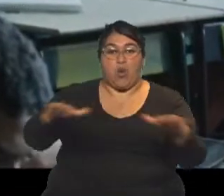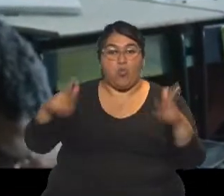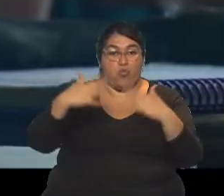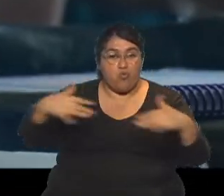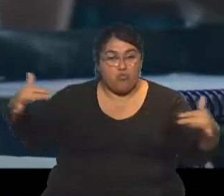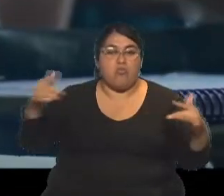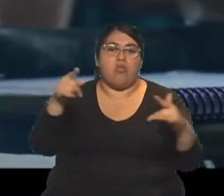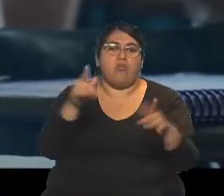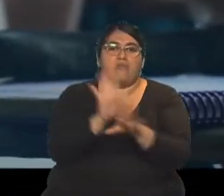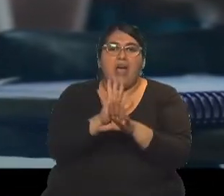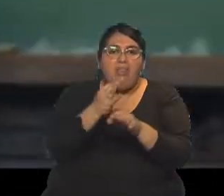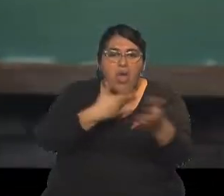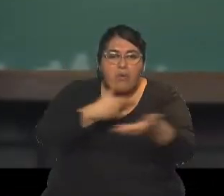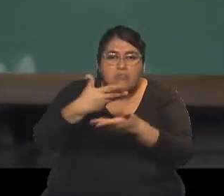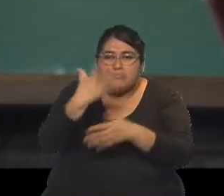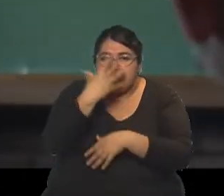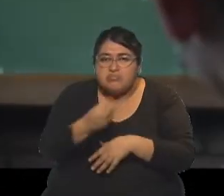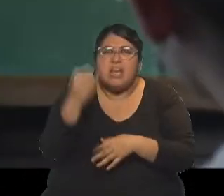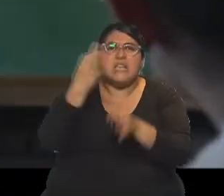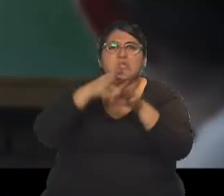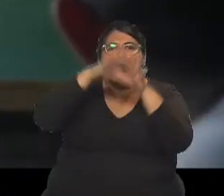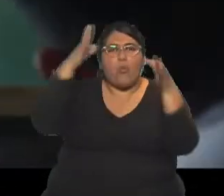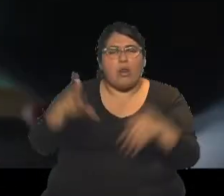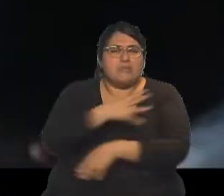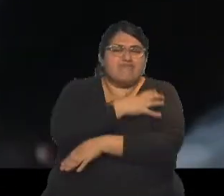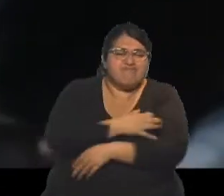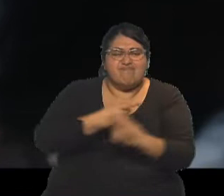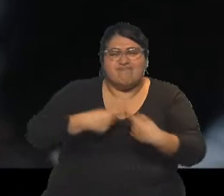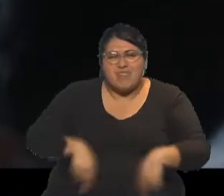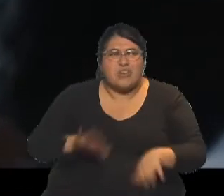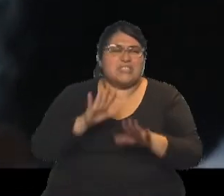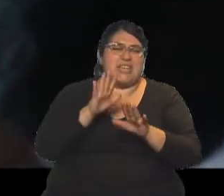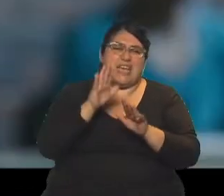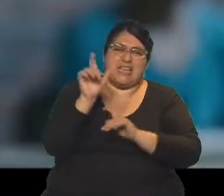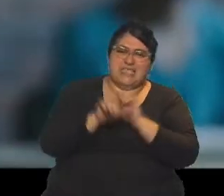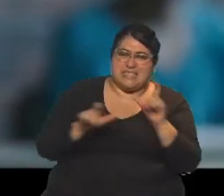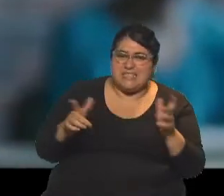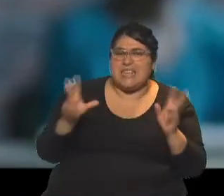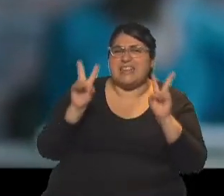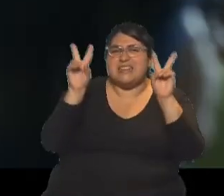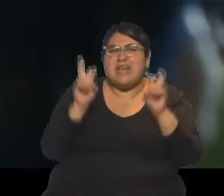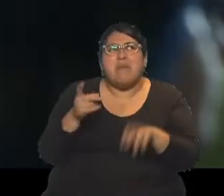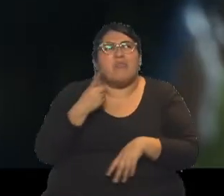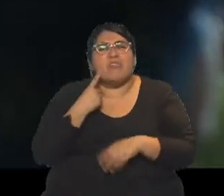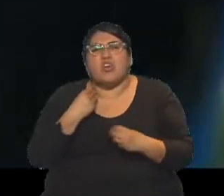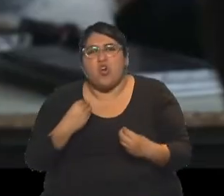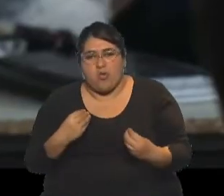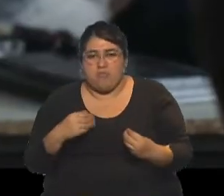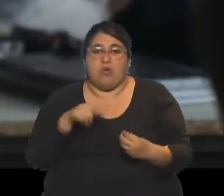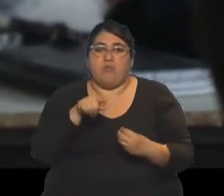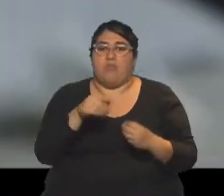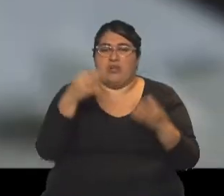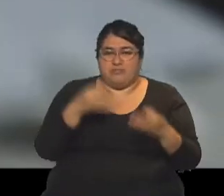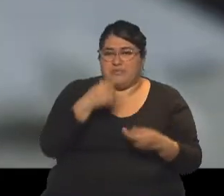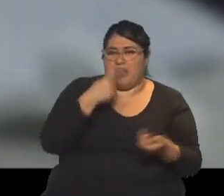estudiantado en una escuela marginal, en una escuela donde es muy importante el tema de cómo sobrevivir. ¿Por qué? Porque está atravesada por el